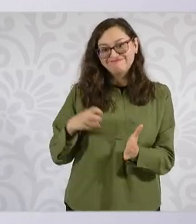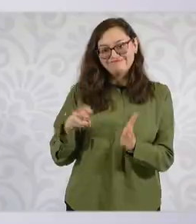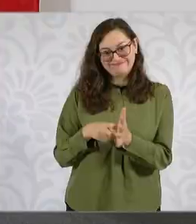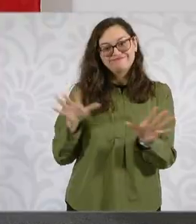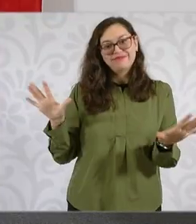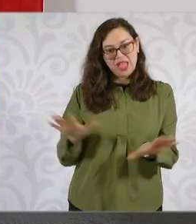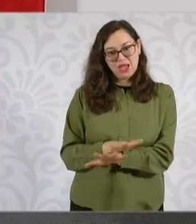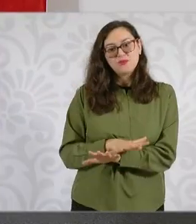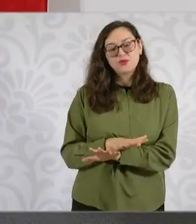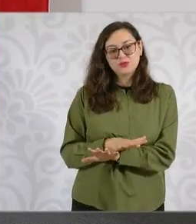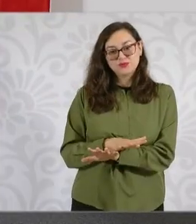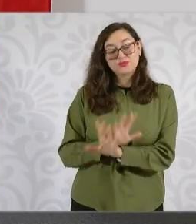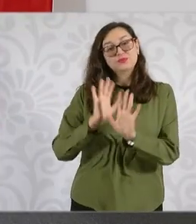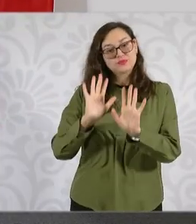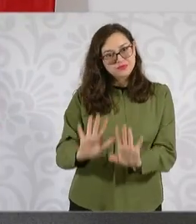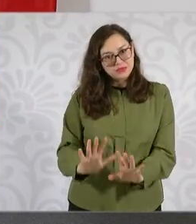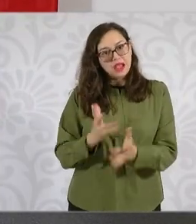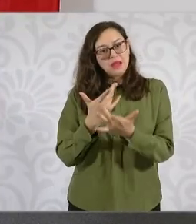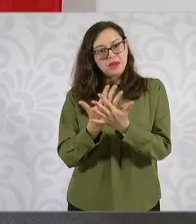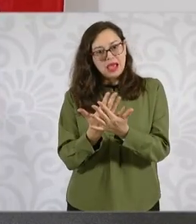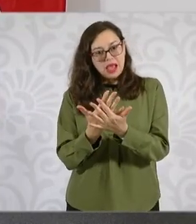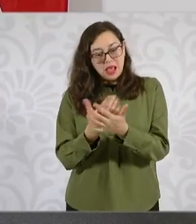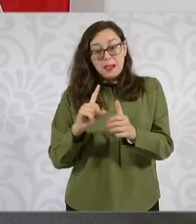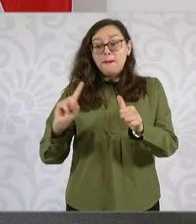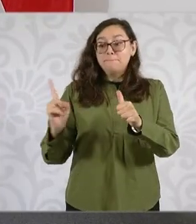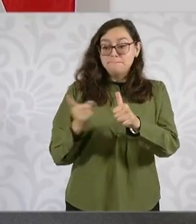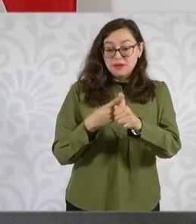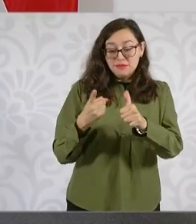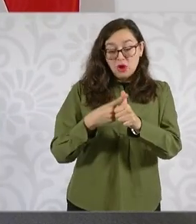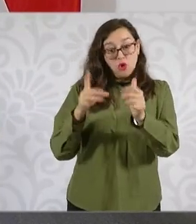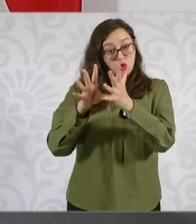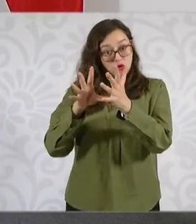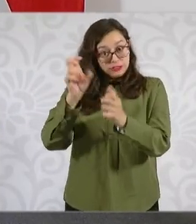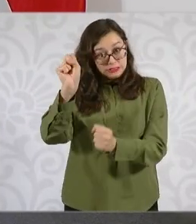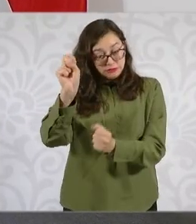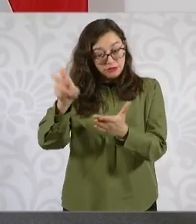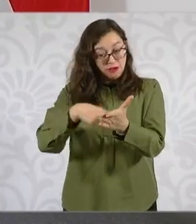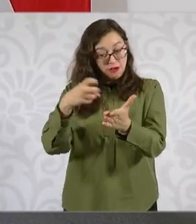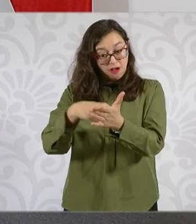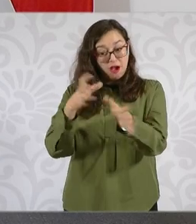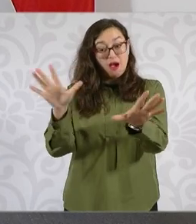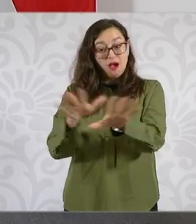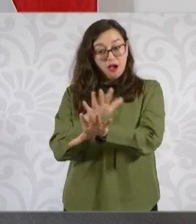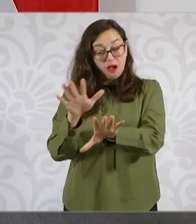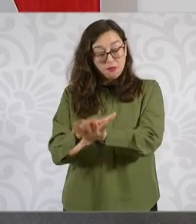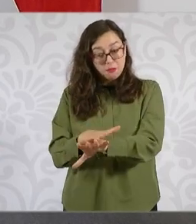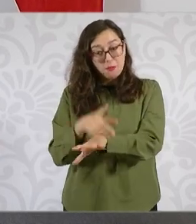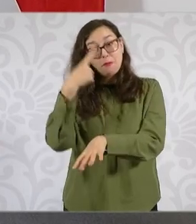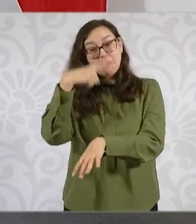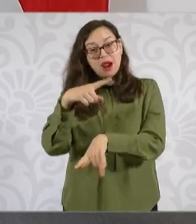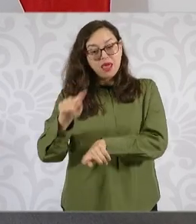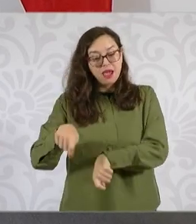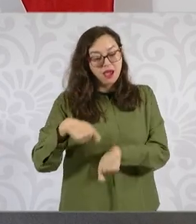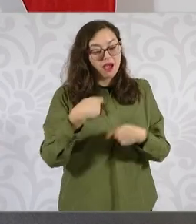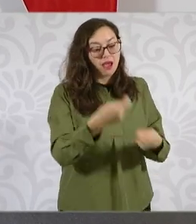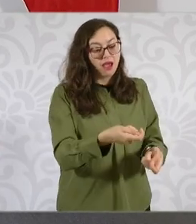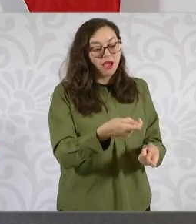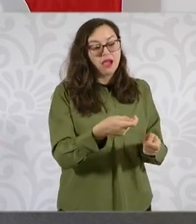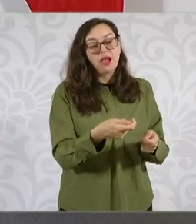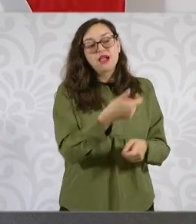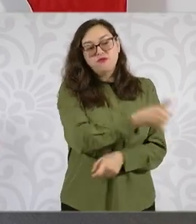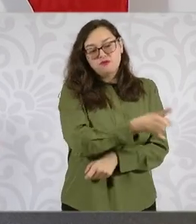Entonces, primero tiene que darse el cambio constitucional para que Infonavit tenga esa atribución, después viene una ley